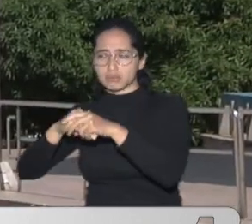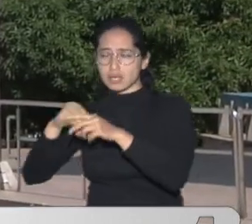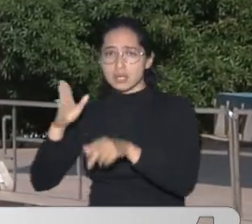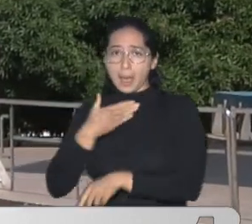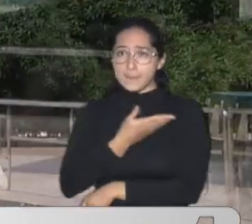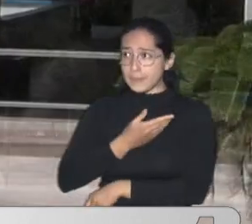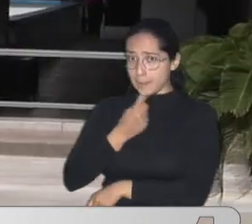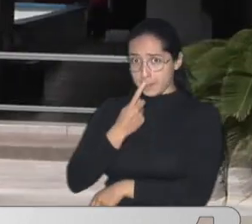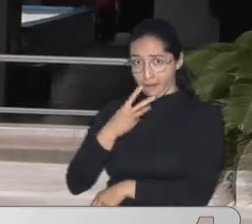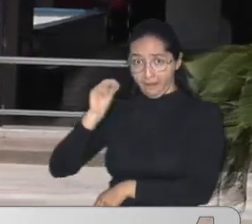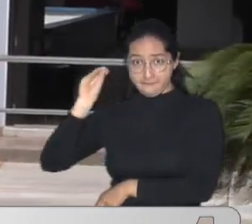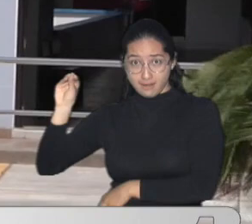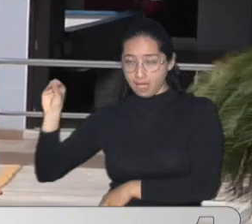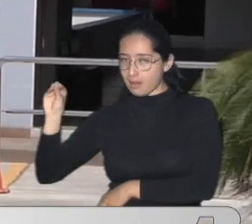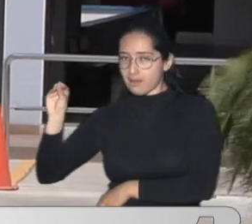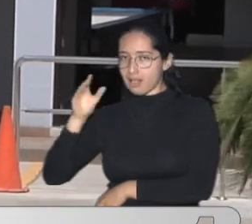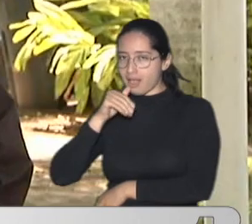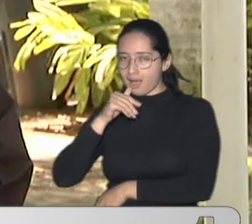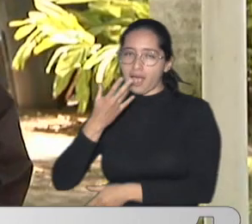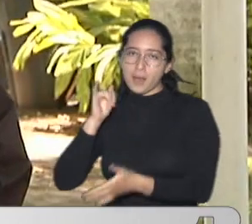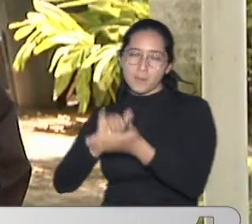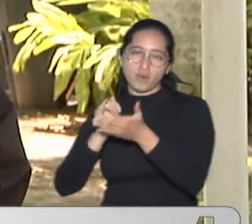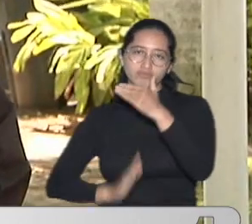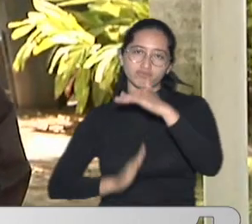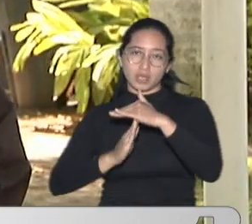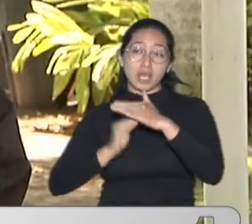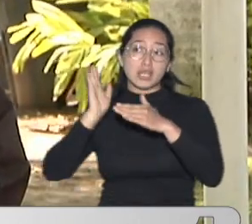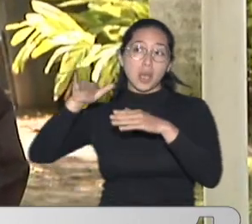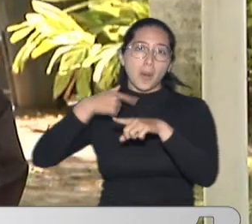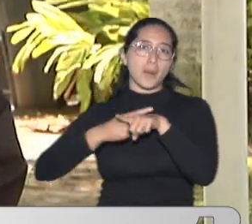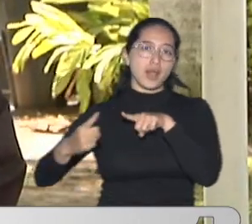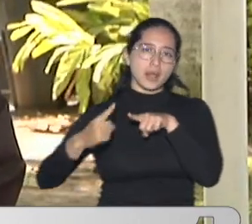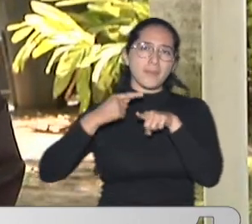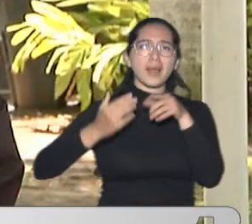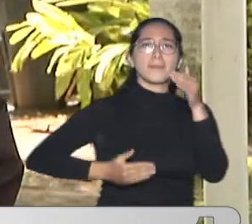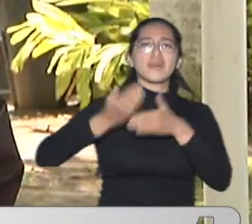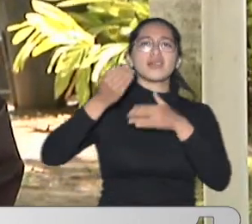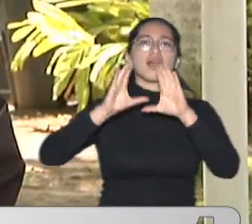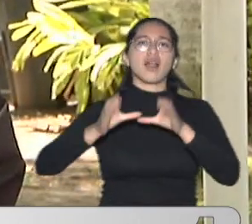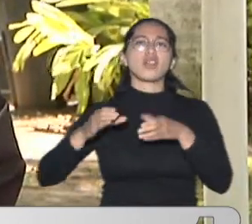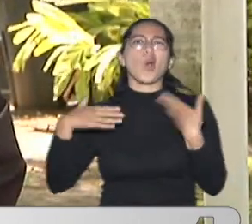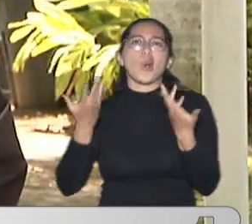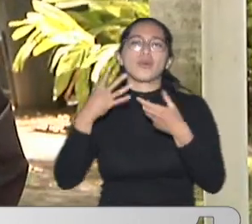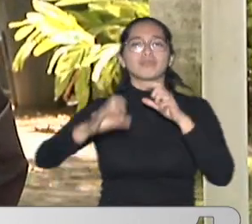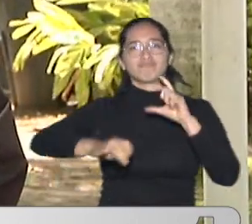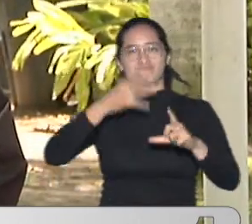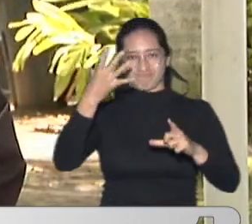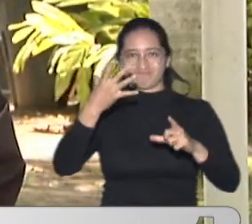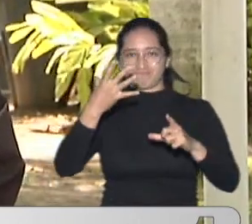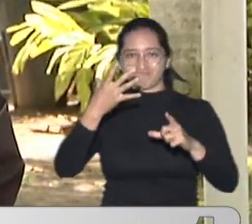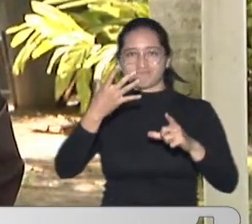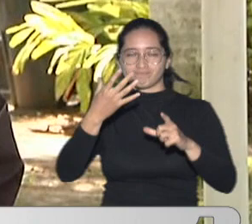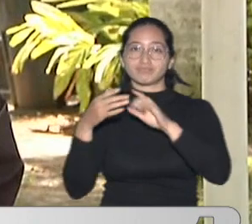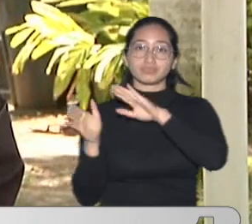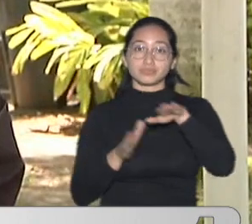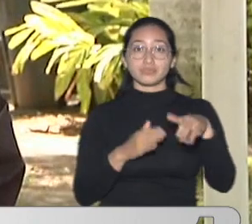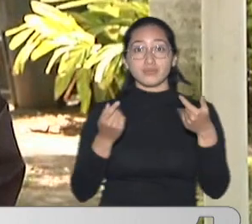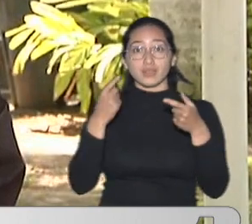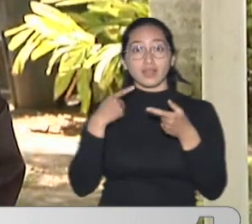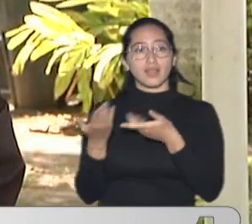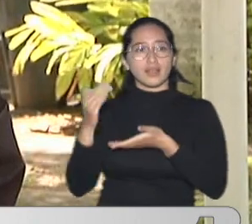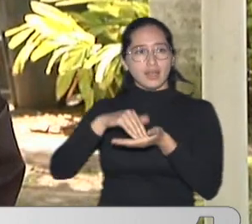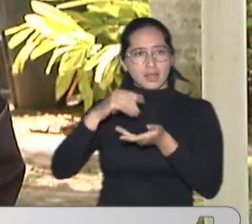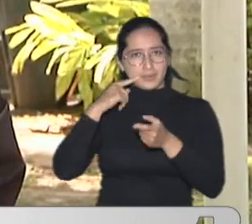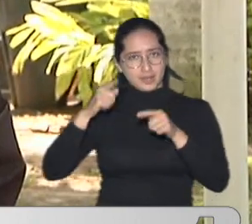Seguirán sus clases De manera virtual La Secretaría De educación Del departamento El Atlántico Anunció Que vigilará El retorno De ese